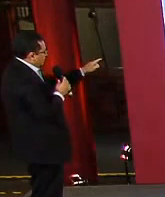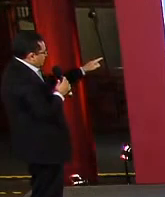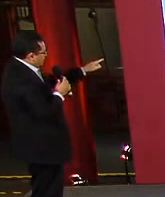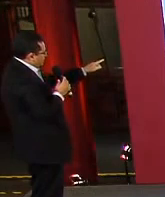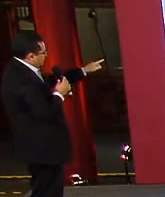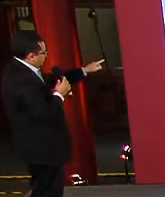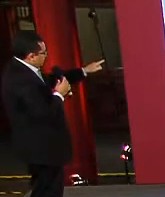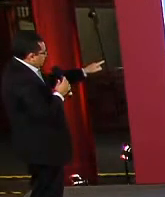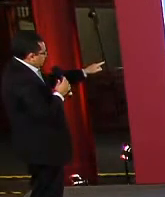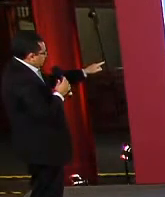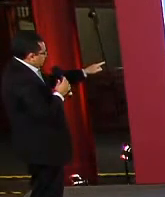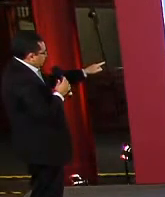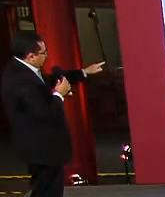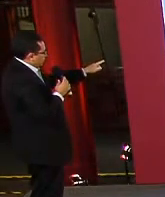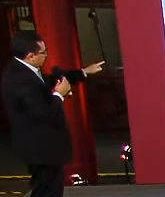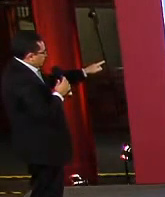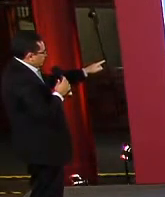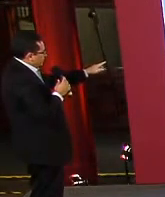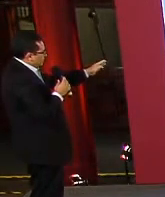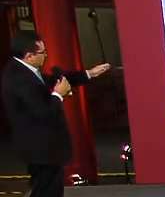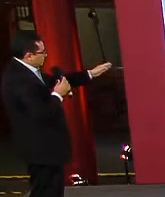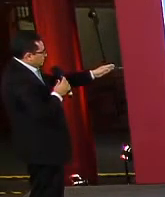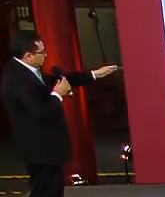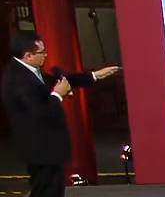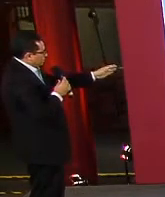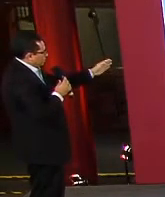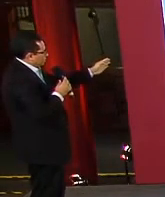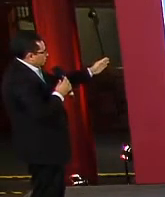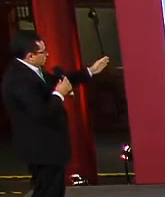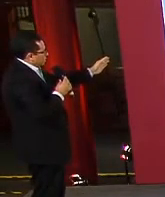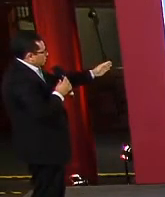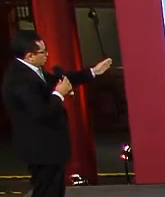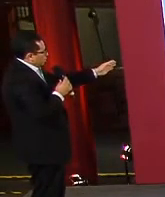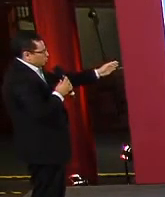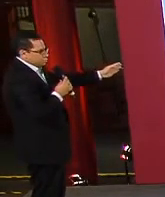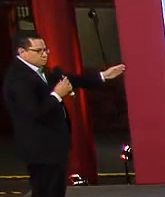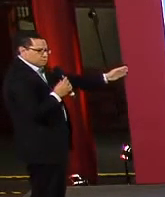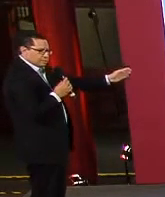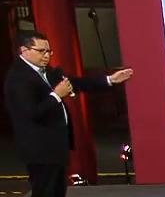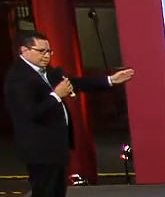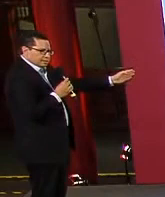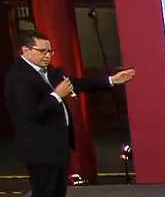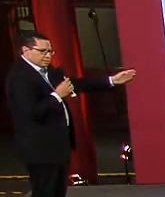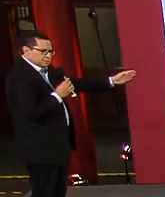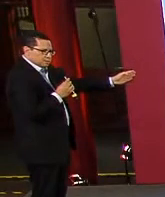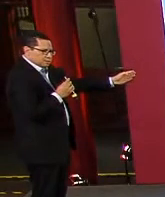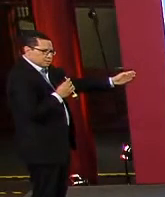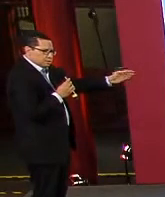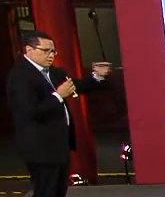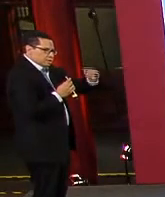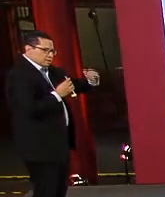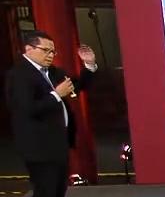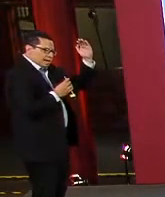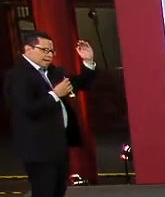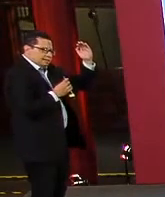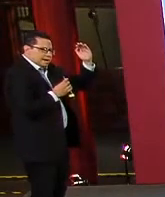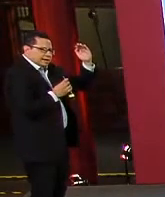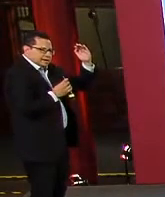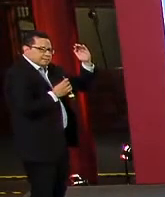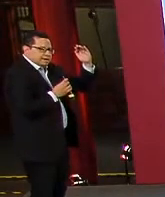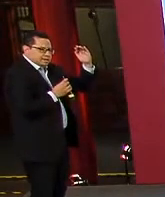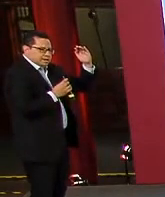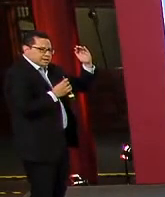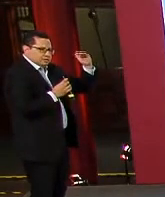edad, precisamente a partir de la edad de 65 años y en todos los grupos que parten de ese momento, la